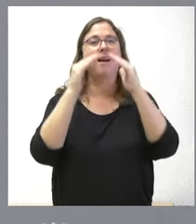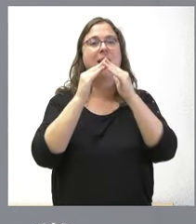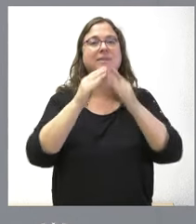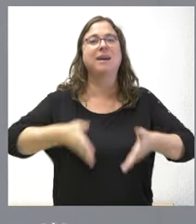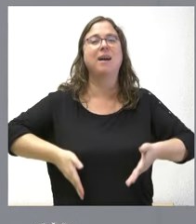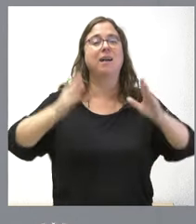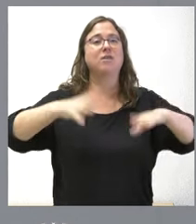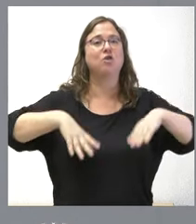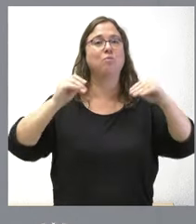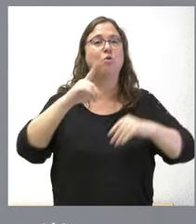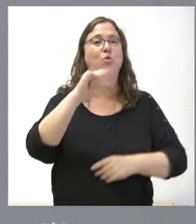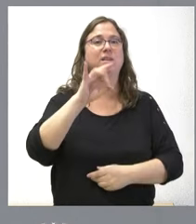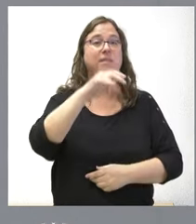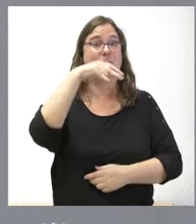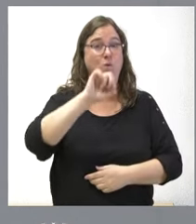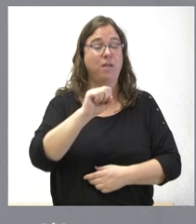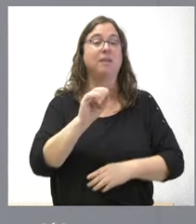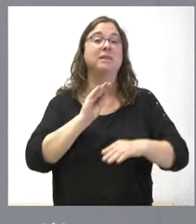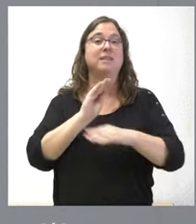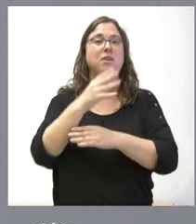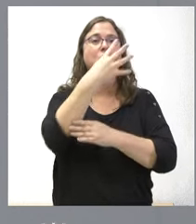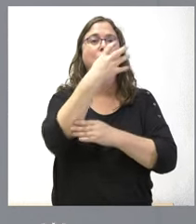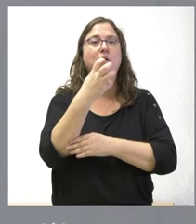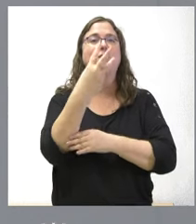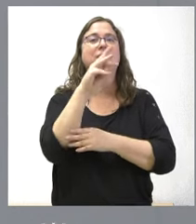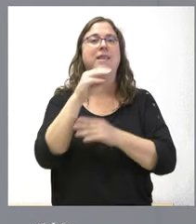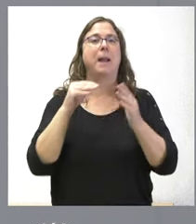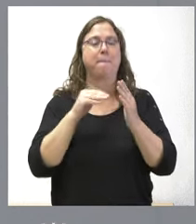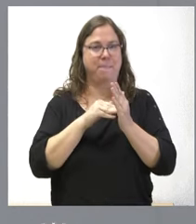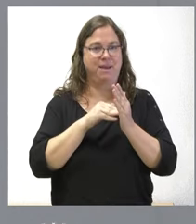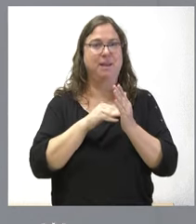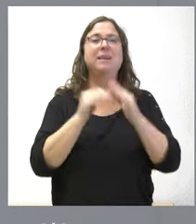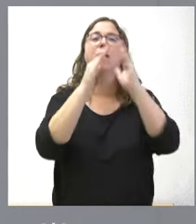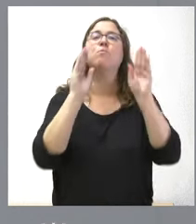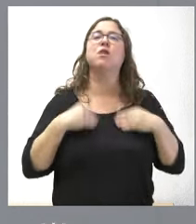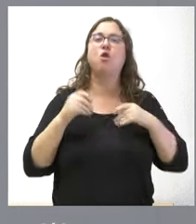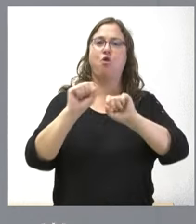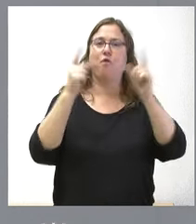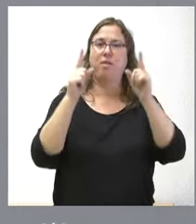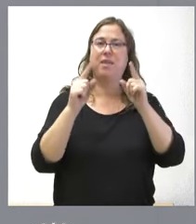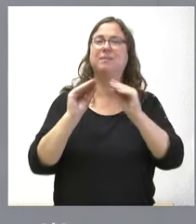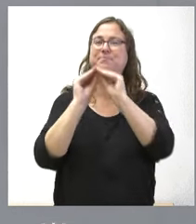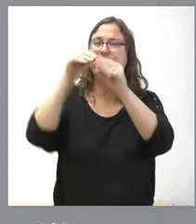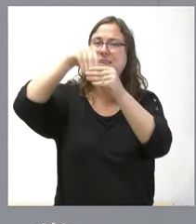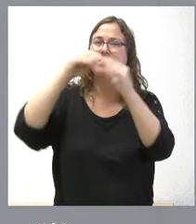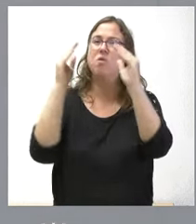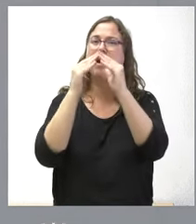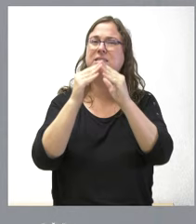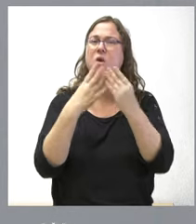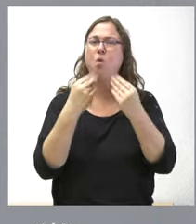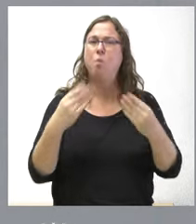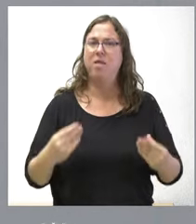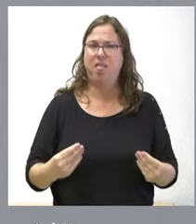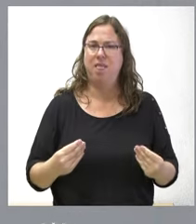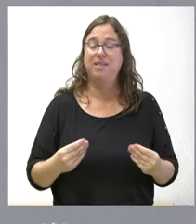Burgos, se prevé una inversión de 430.000 euros. Se destina a solucionar problemas de humedades que tienen estas viviendas y, por tanto, el parque